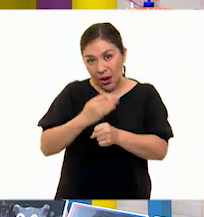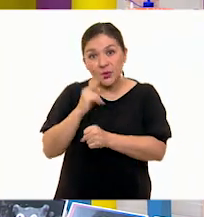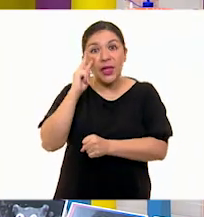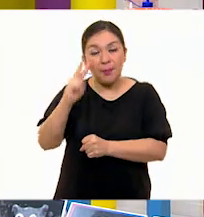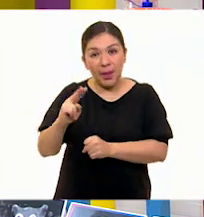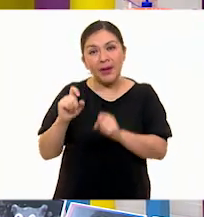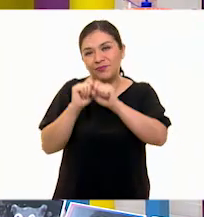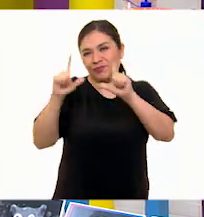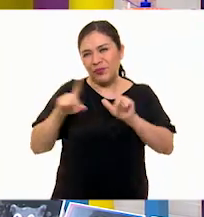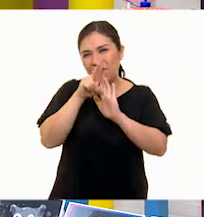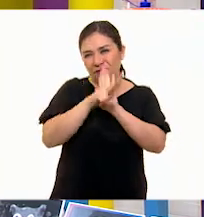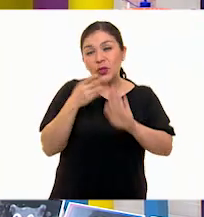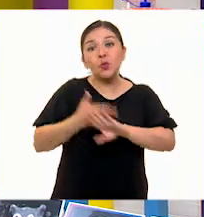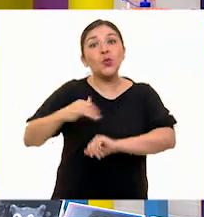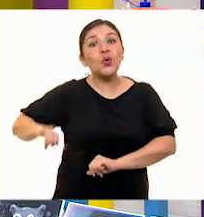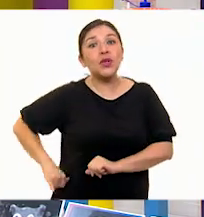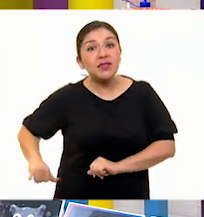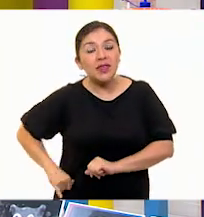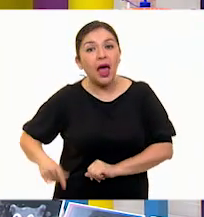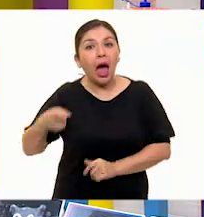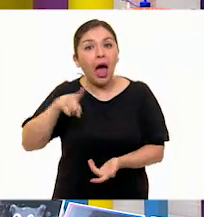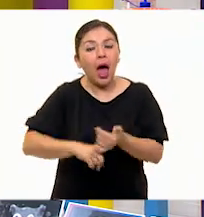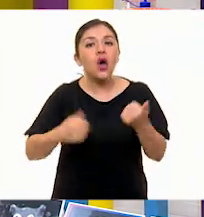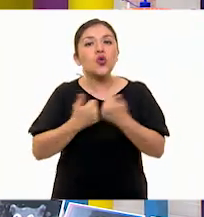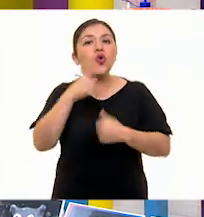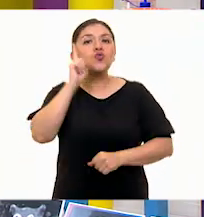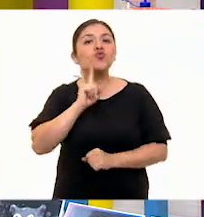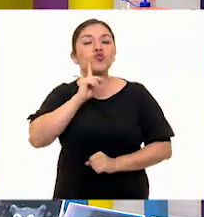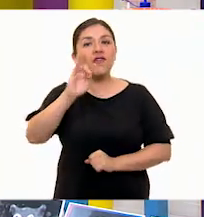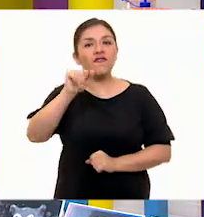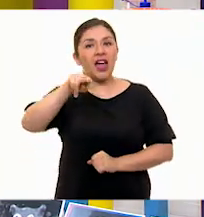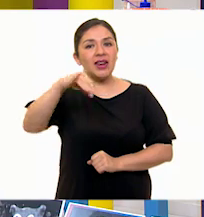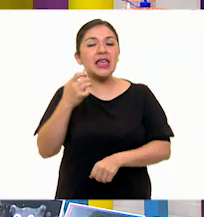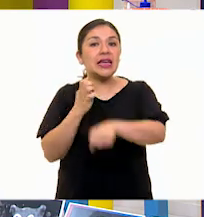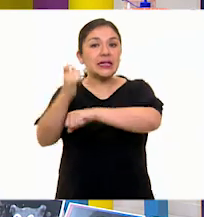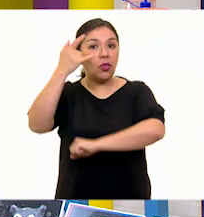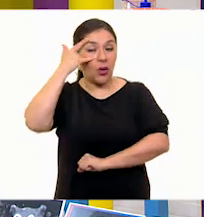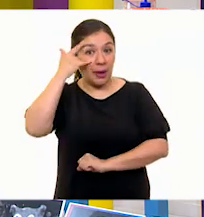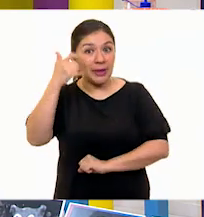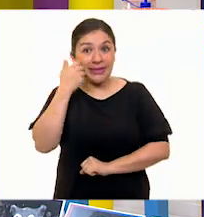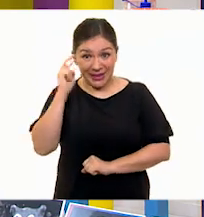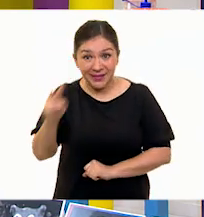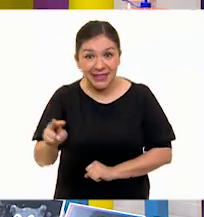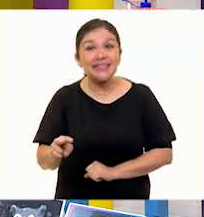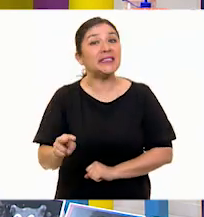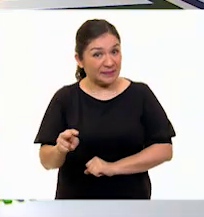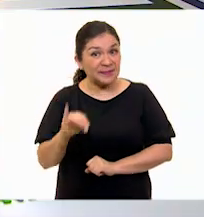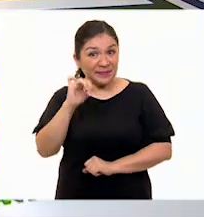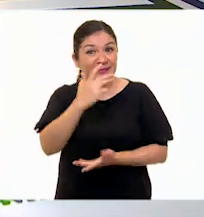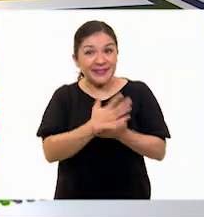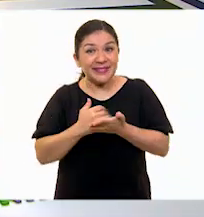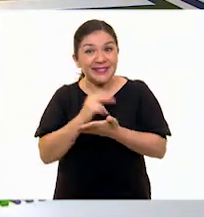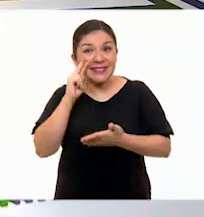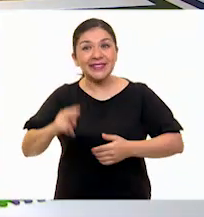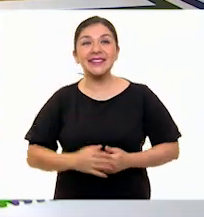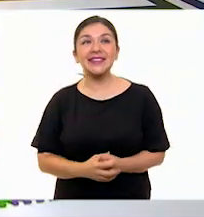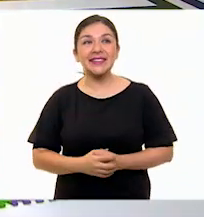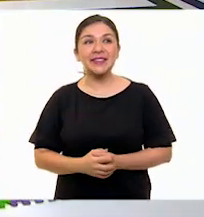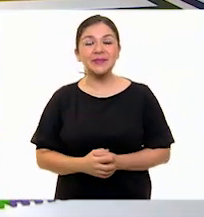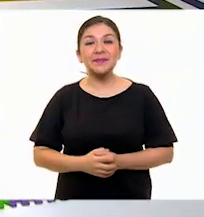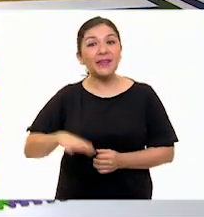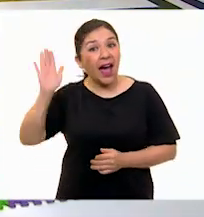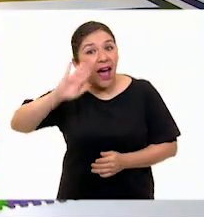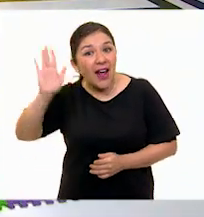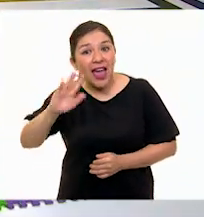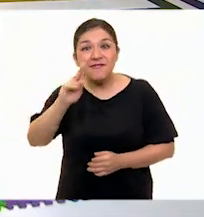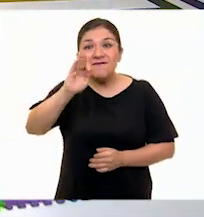ver una cápsula muy interesante de Fanny Dorantes del estado de Campeche? ¿Qué te parece? ¿Vamos con ella? Muy pues, vamos a verla. ¡Hola, Fanny!